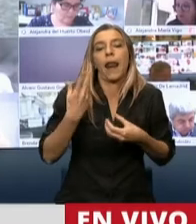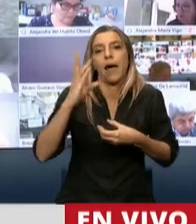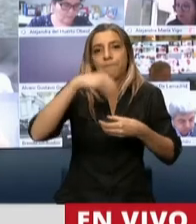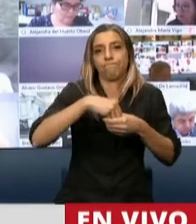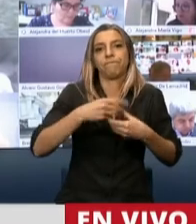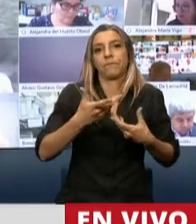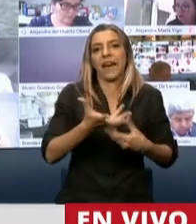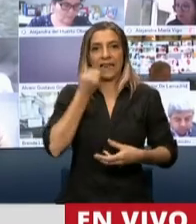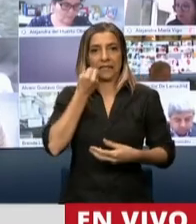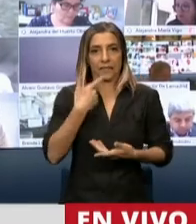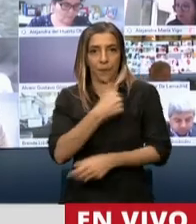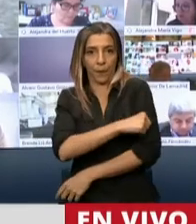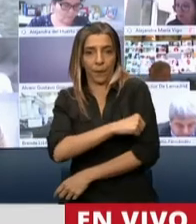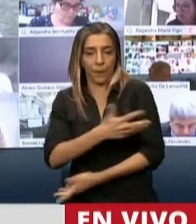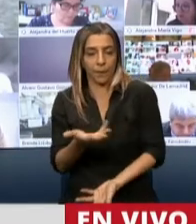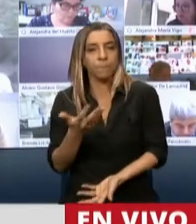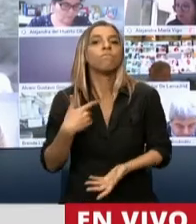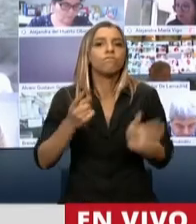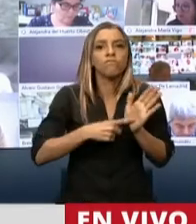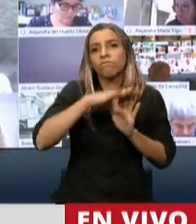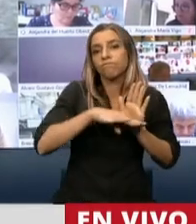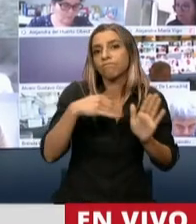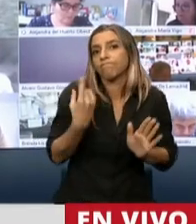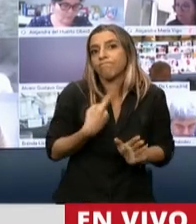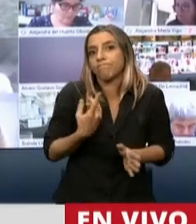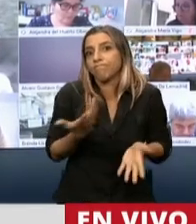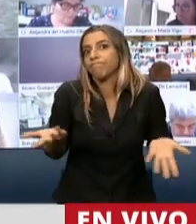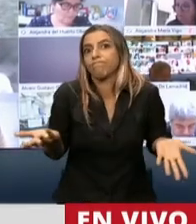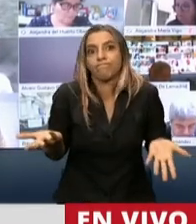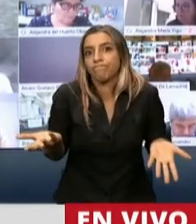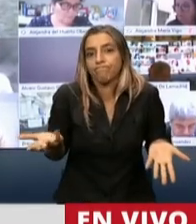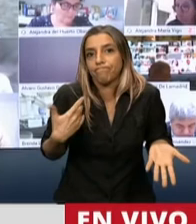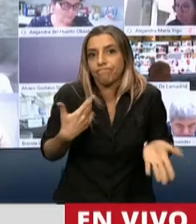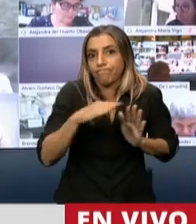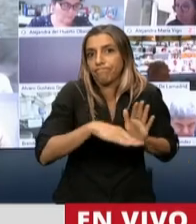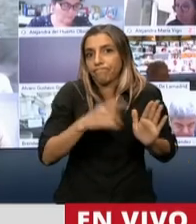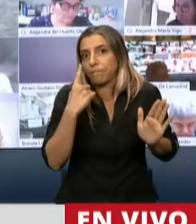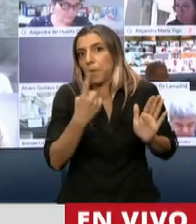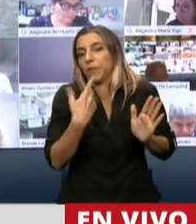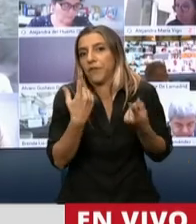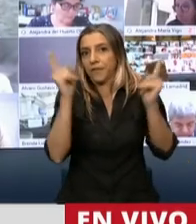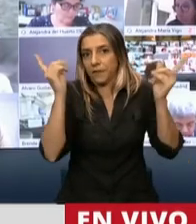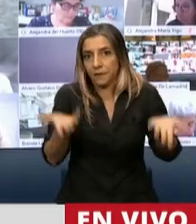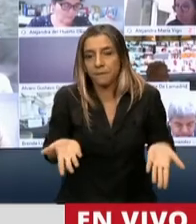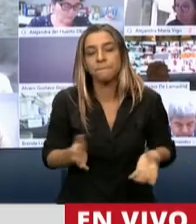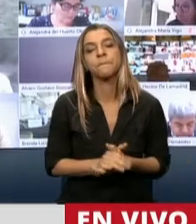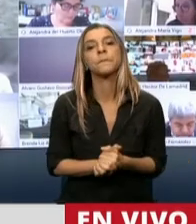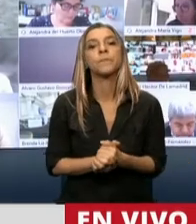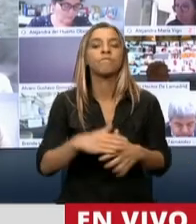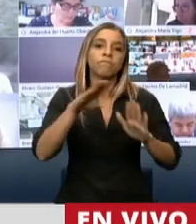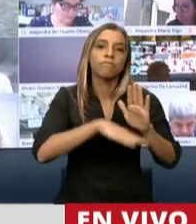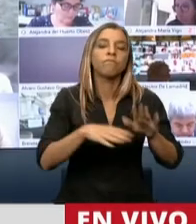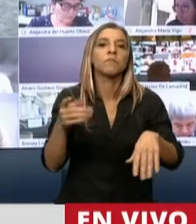ni esperables ni habitualmente usados para contratar insumos, que tienen que ver, por un lado, con